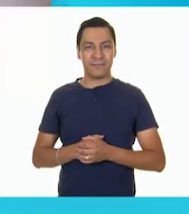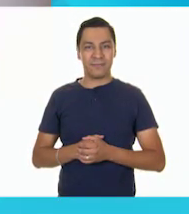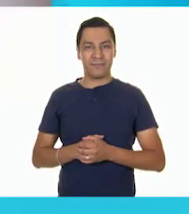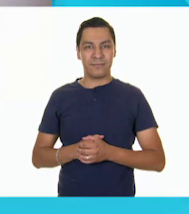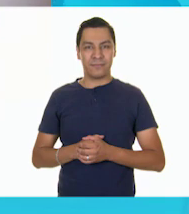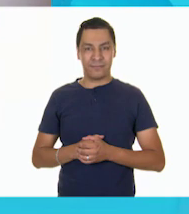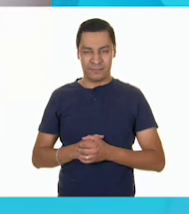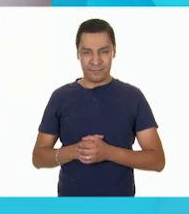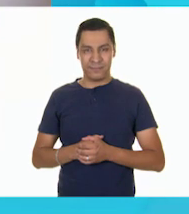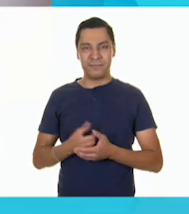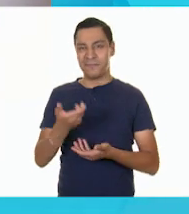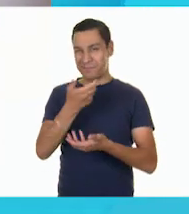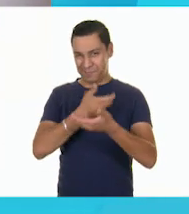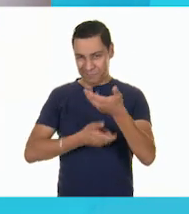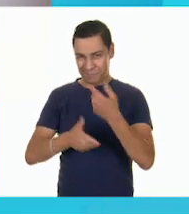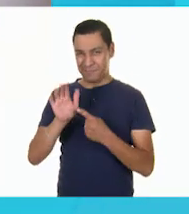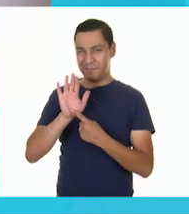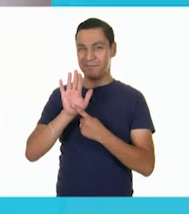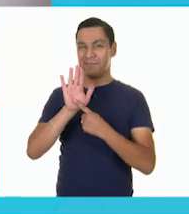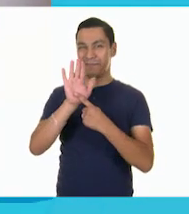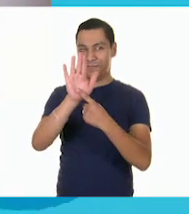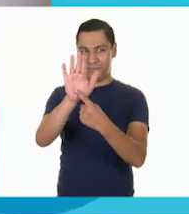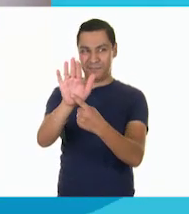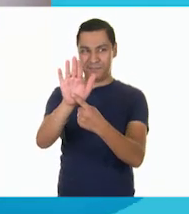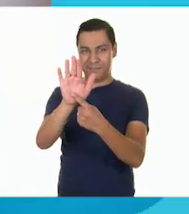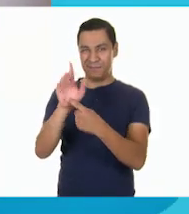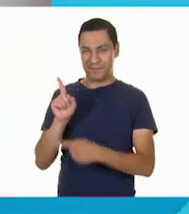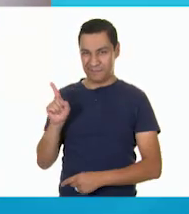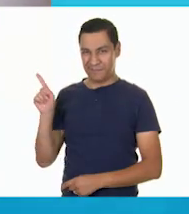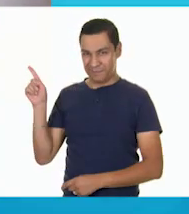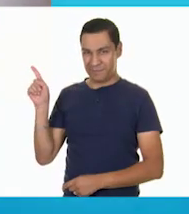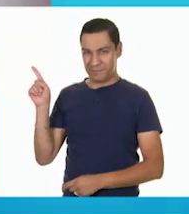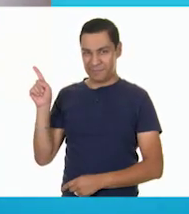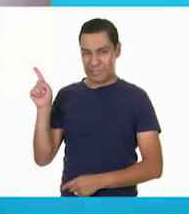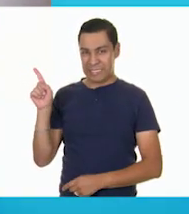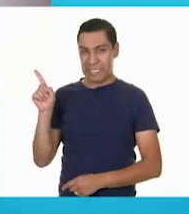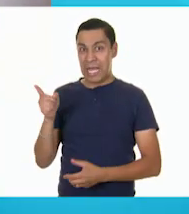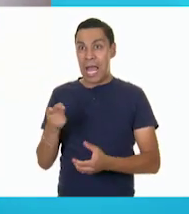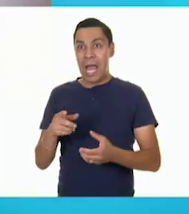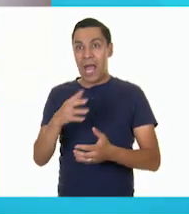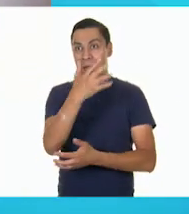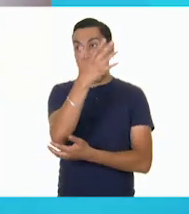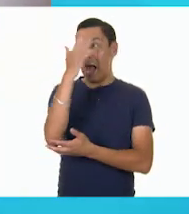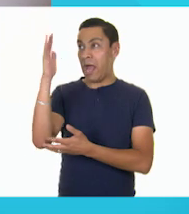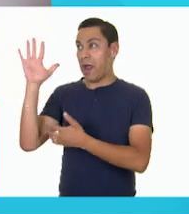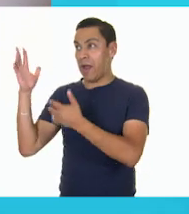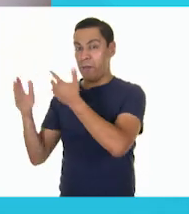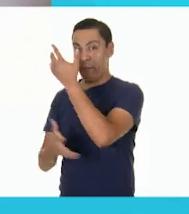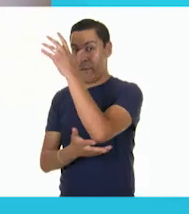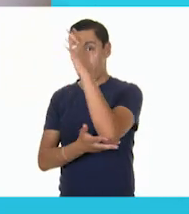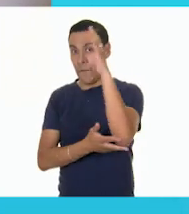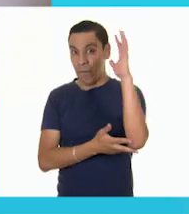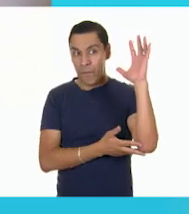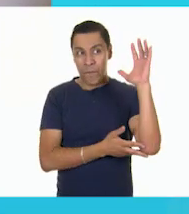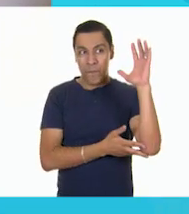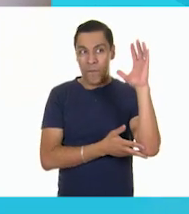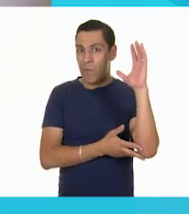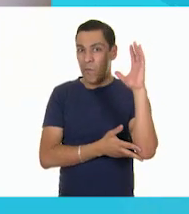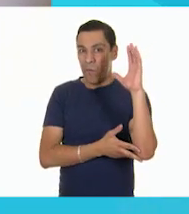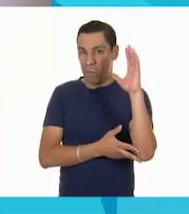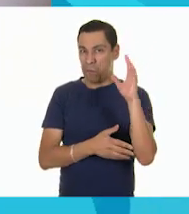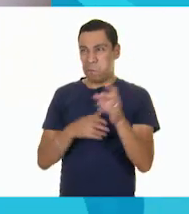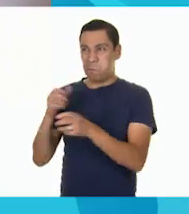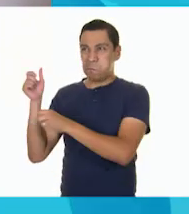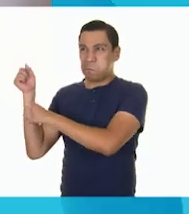Les quiero compartir algo. Creo que volar un papalote donde hay muchos árboles no sería una buena